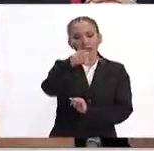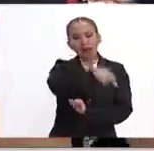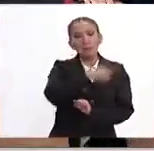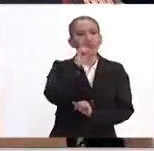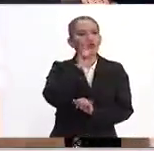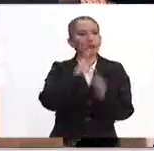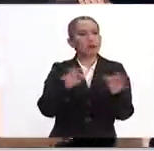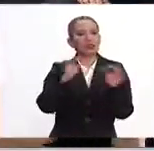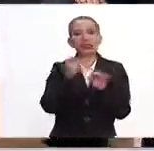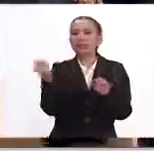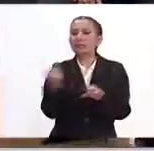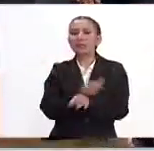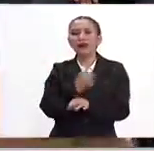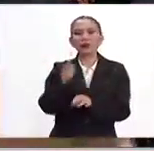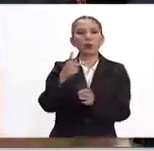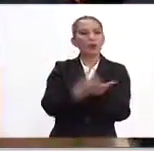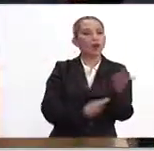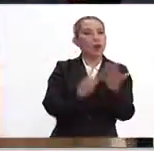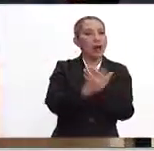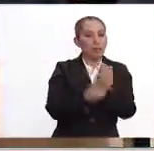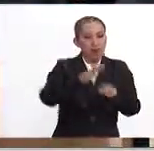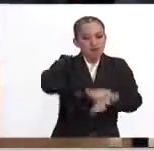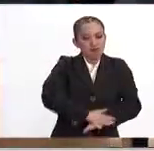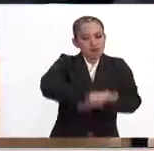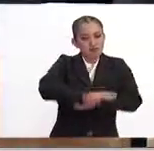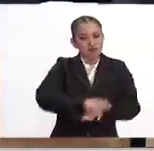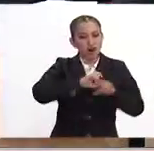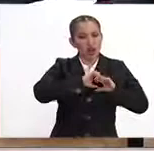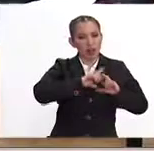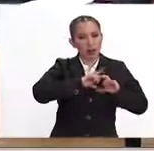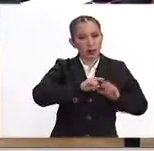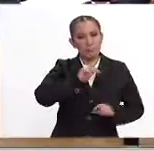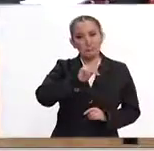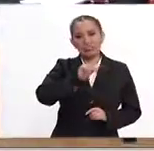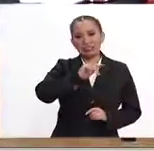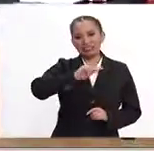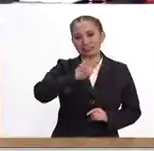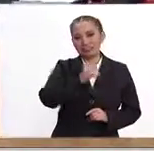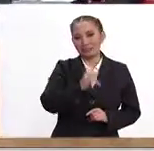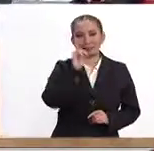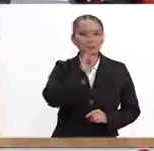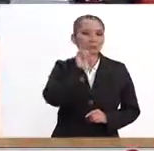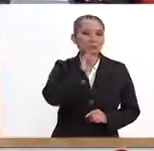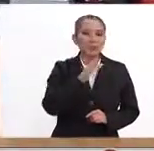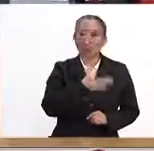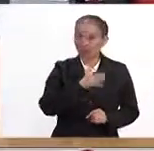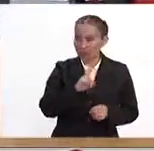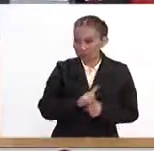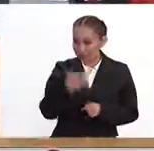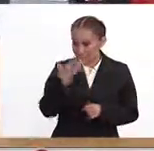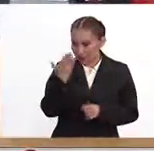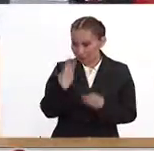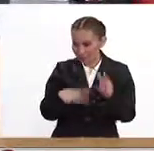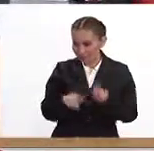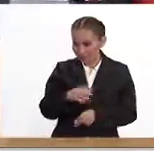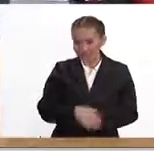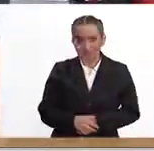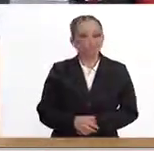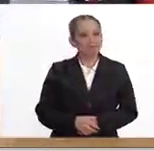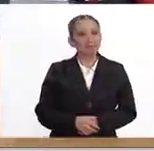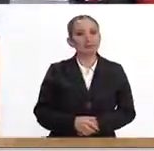explicar en qué consiste el programa Reanimando Corazones. Pitichi, muy buenos días por estar aquí. Muy buenos días, Pati. Buenos días, Omar. Muchas gracias.